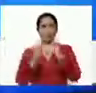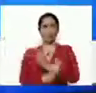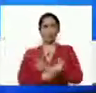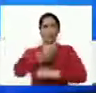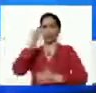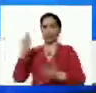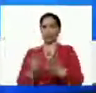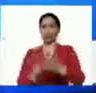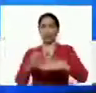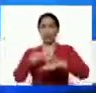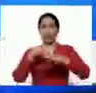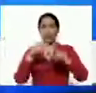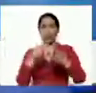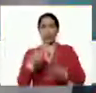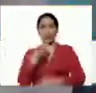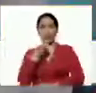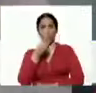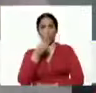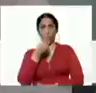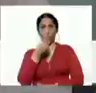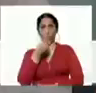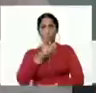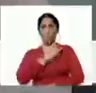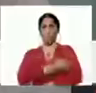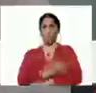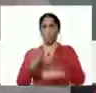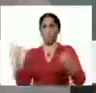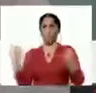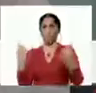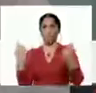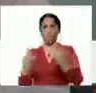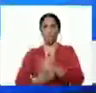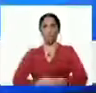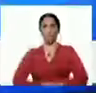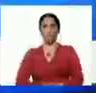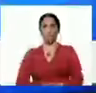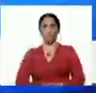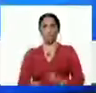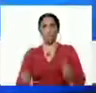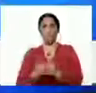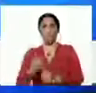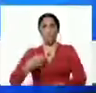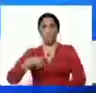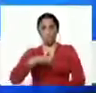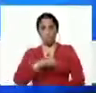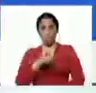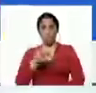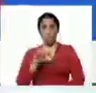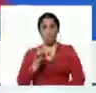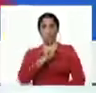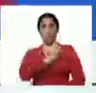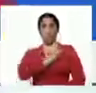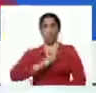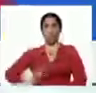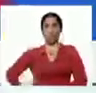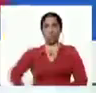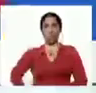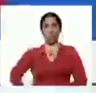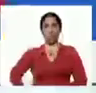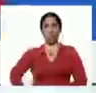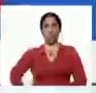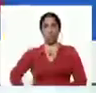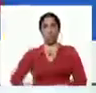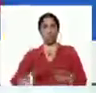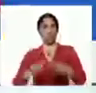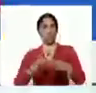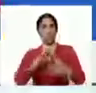de ese ministerio de alimentación en un poder popular. Con nosotros está aquí la vicepresidente ejecutivo. El equipo